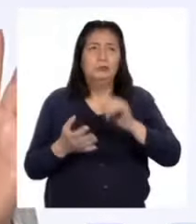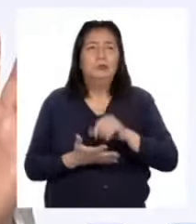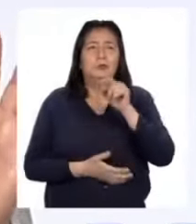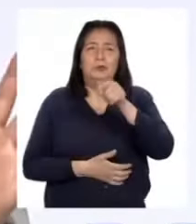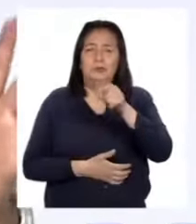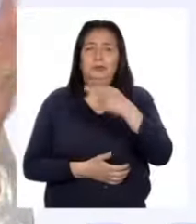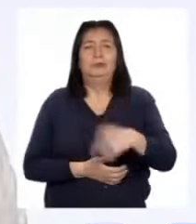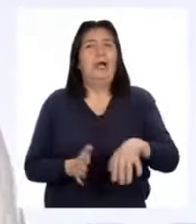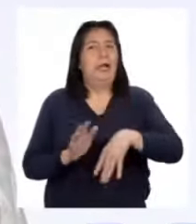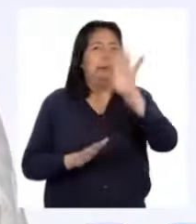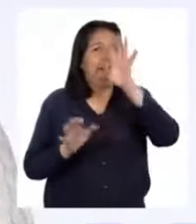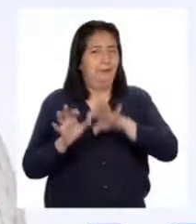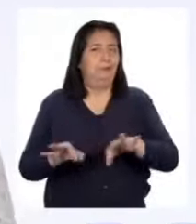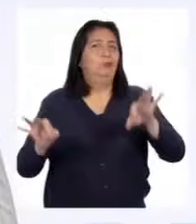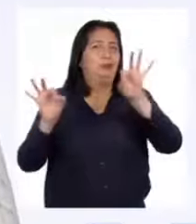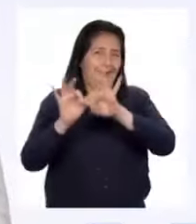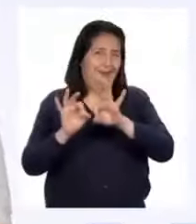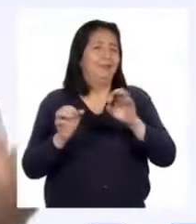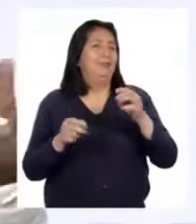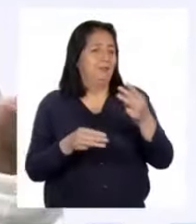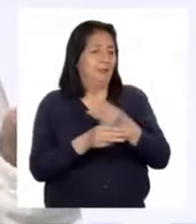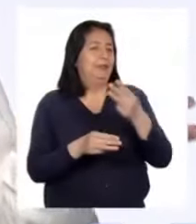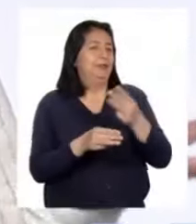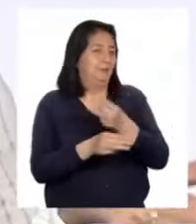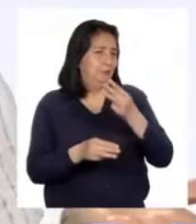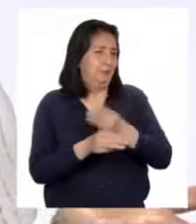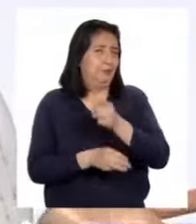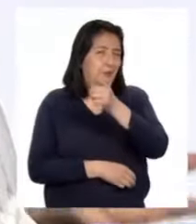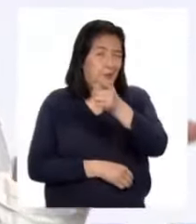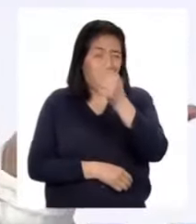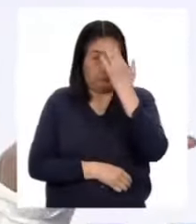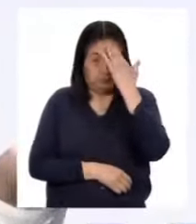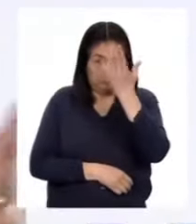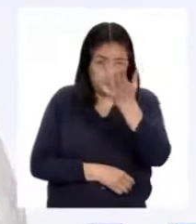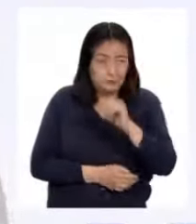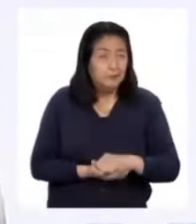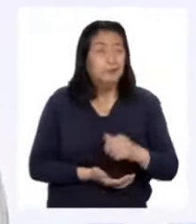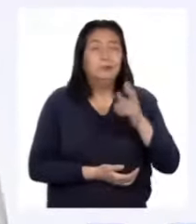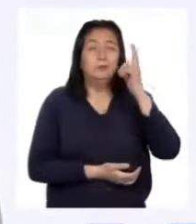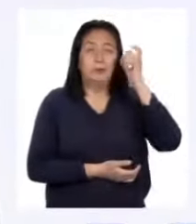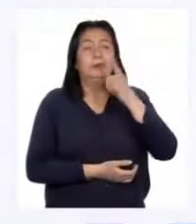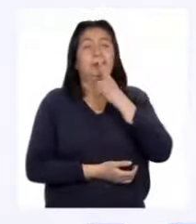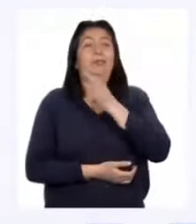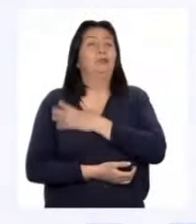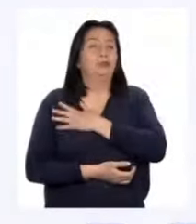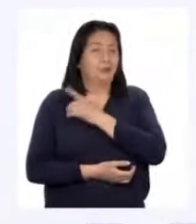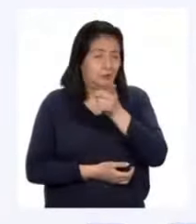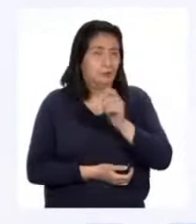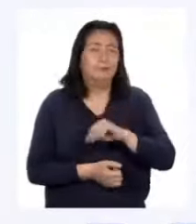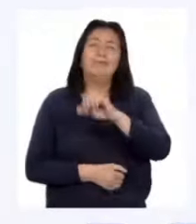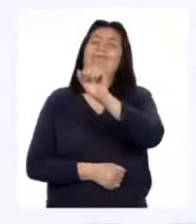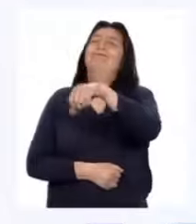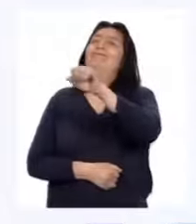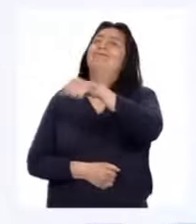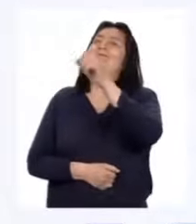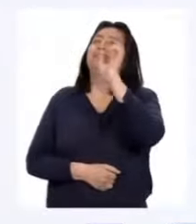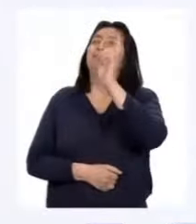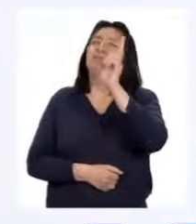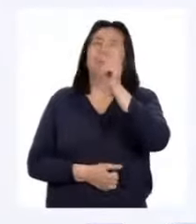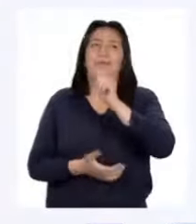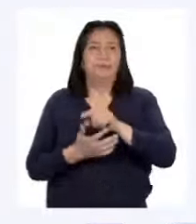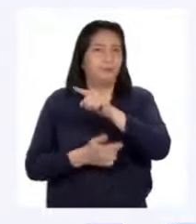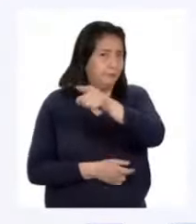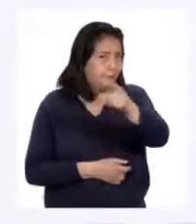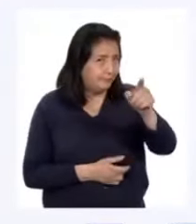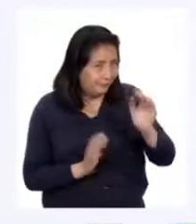uno de los más importantes en matemática. Y seguro que oirás hablar de él en secundaria. Sí, profesora. Y ustedes